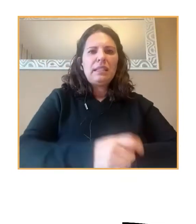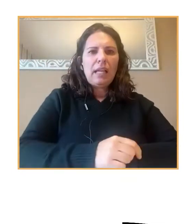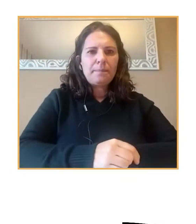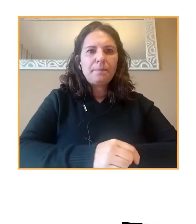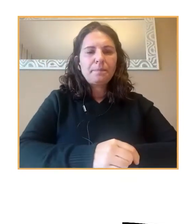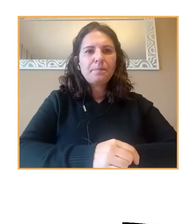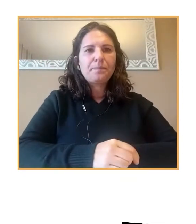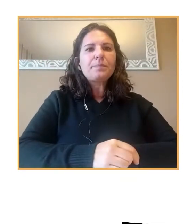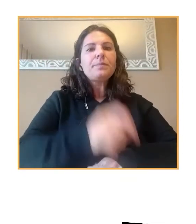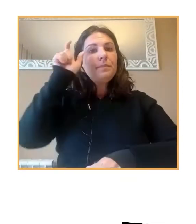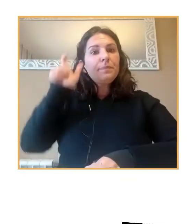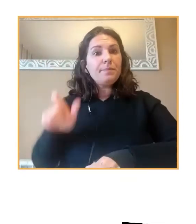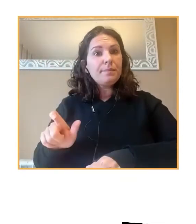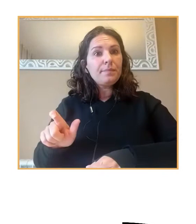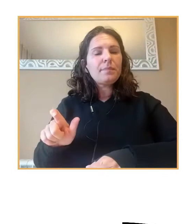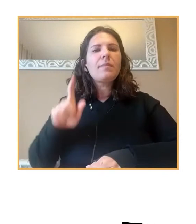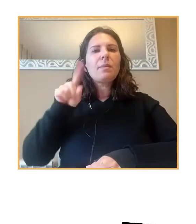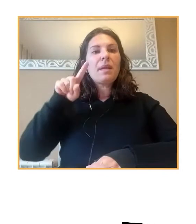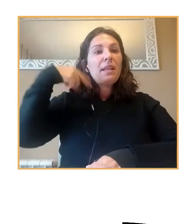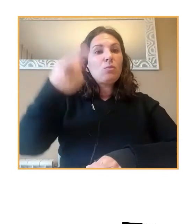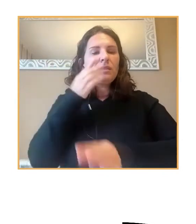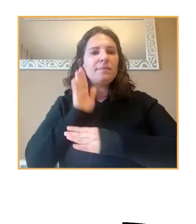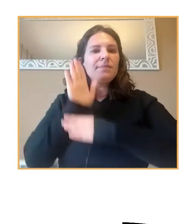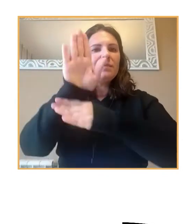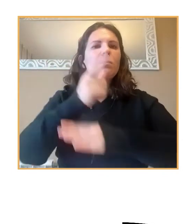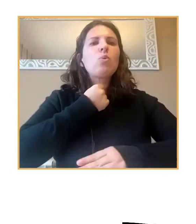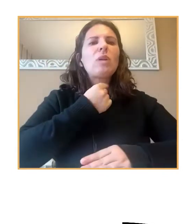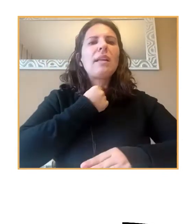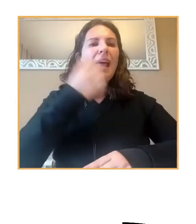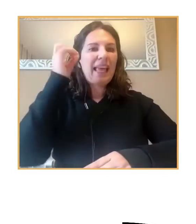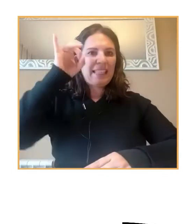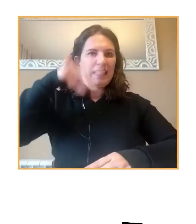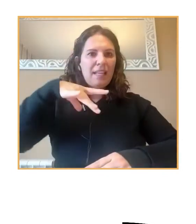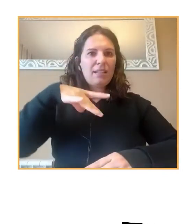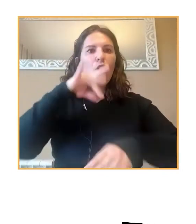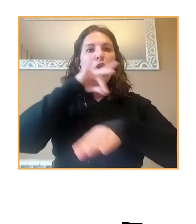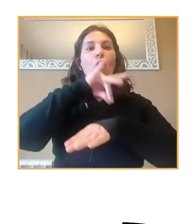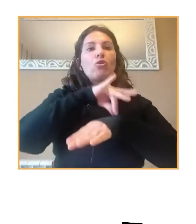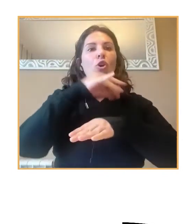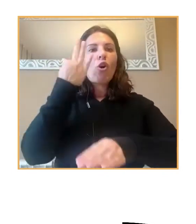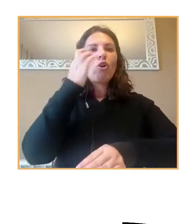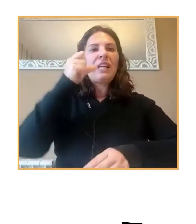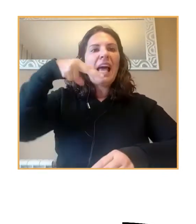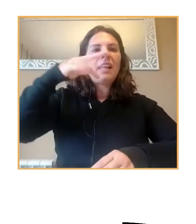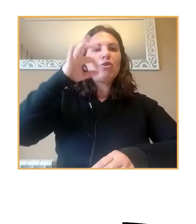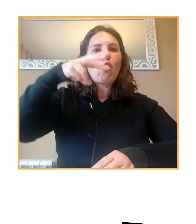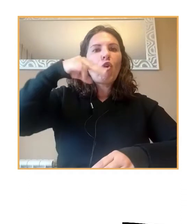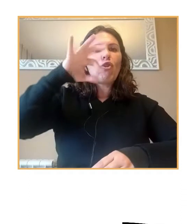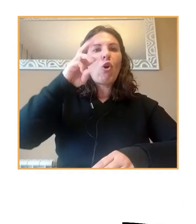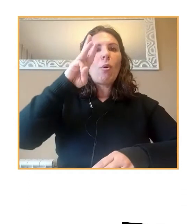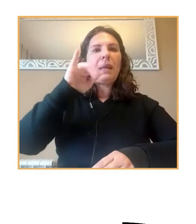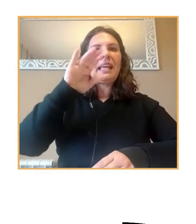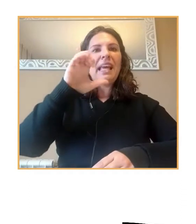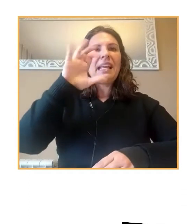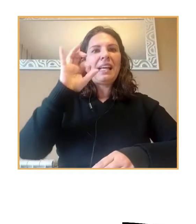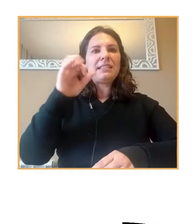la doctora Canals, me gustaría presentar también al doctor José Antonio Piqueras, él es profesor titular en el Departamento de